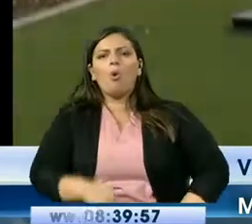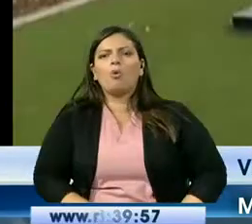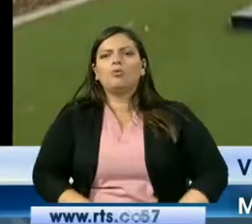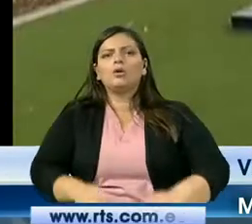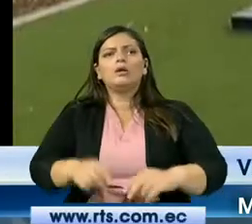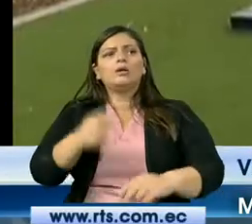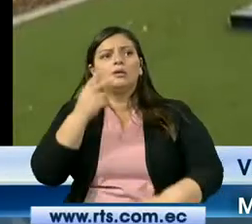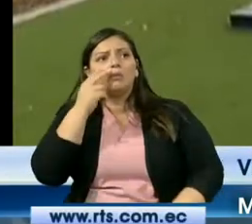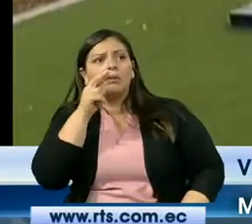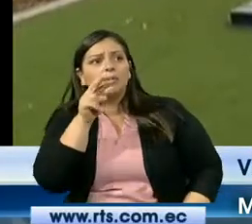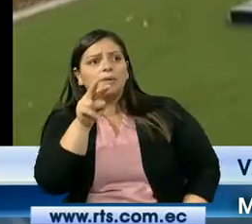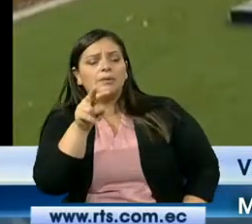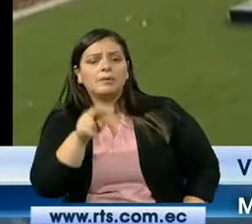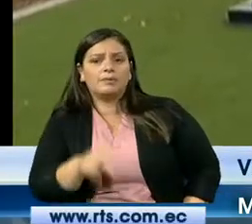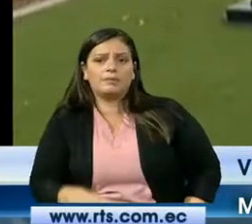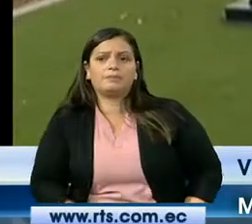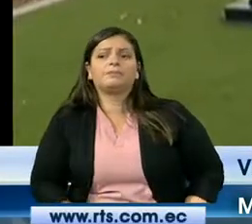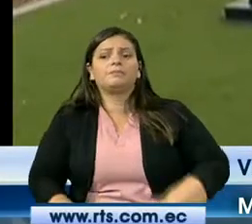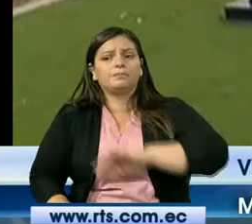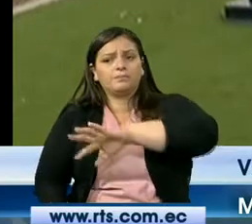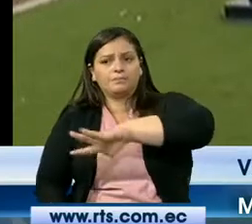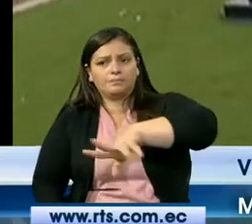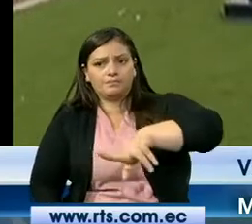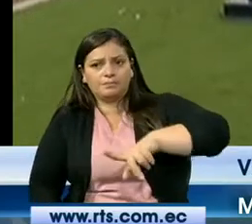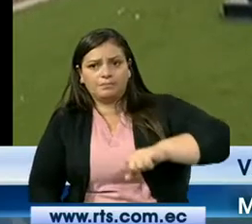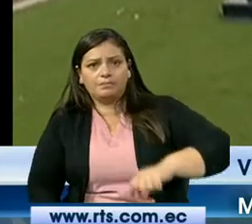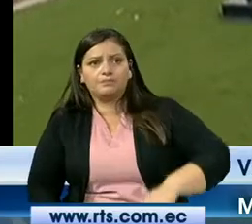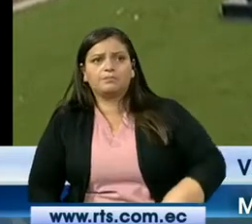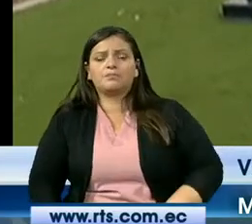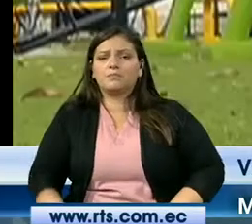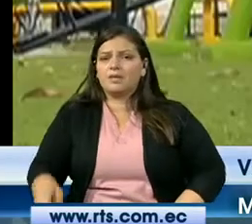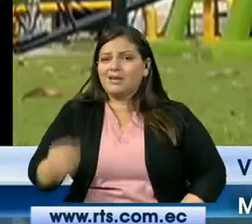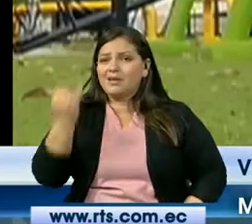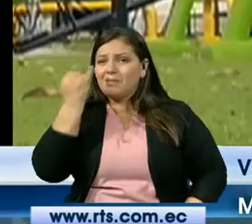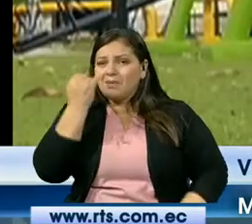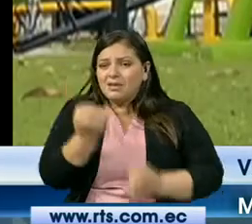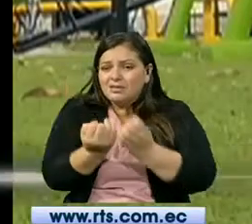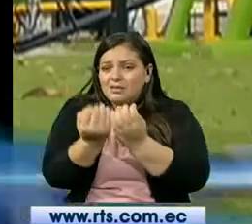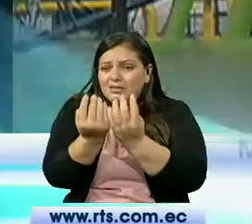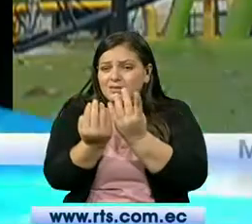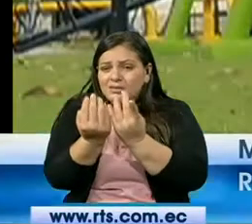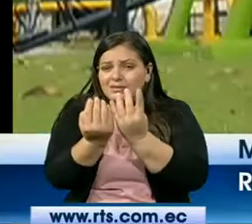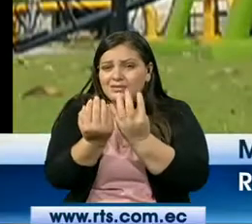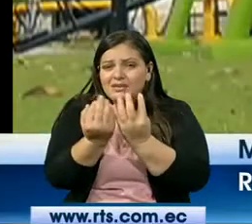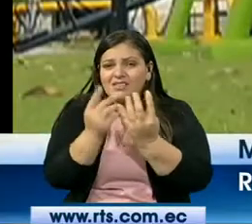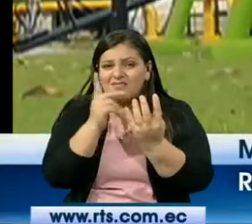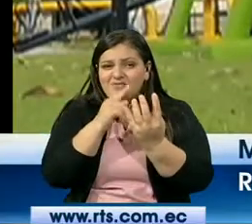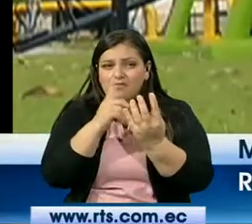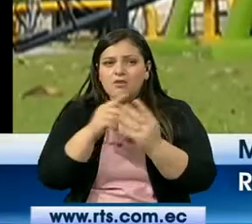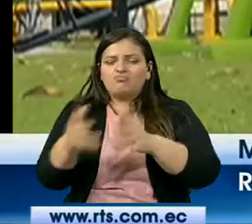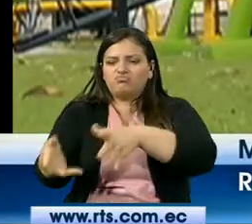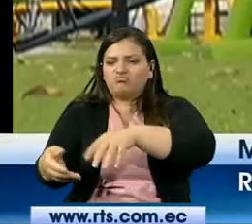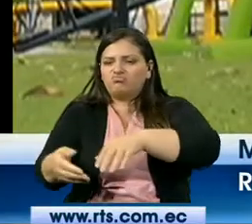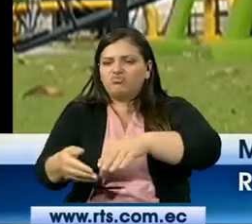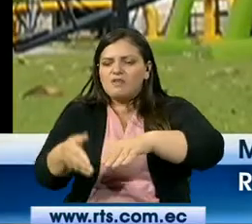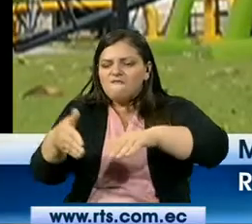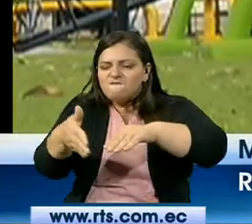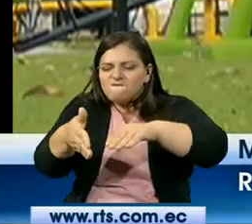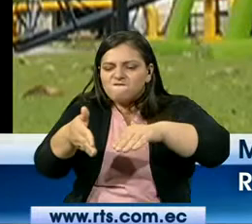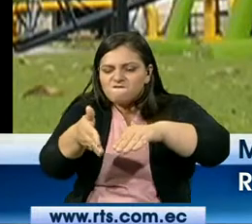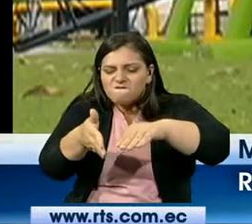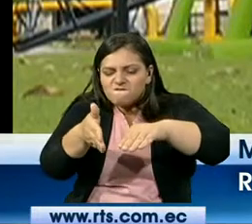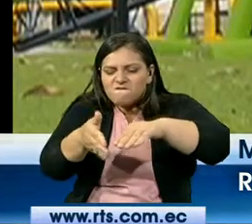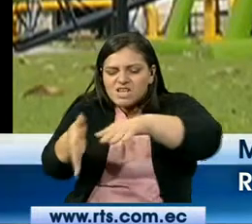Aún hasta el césped amigos se lo han cortado y se los llevan Está malo porque esto es para los niños y más que se lo llevan es para venderlo y